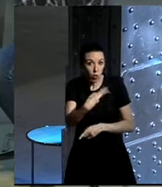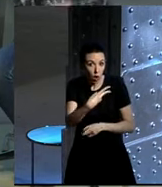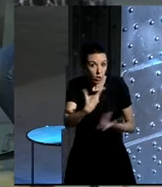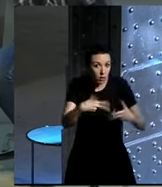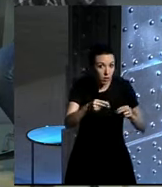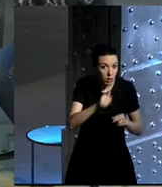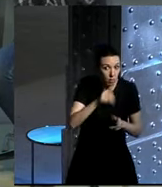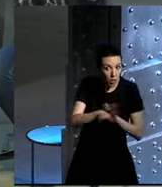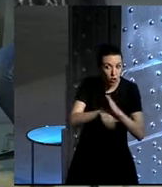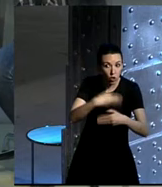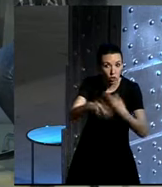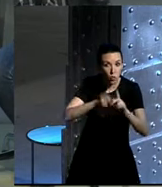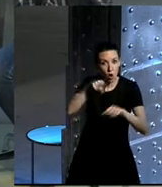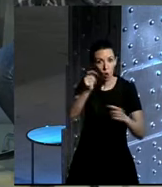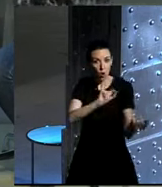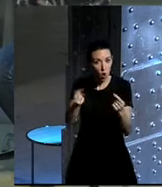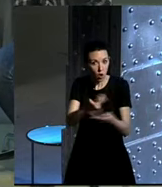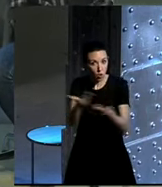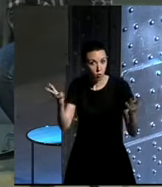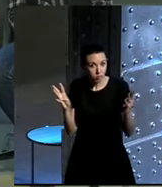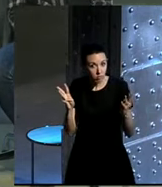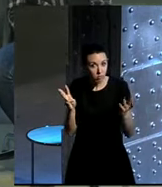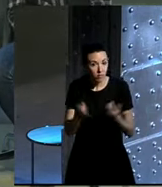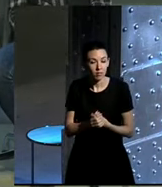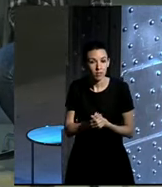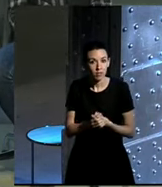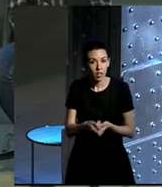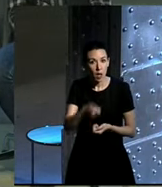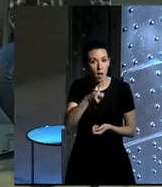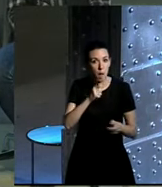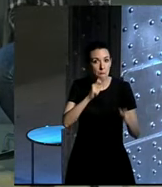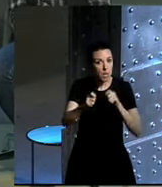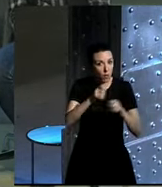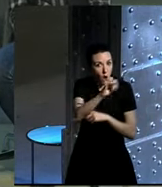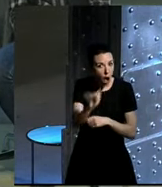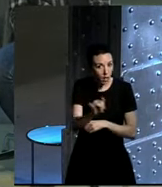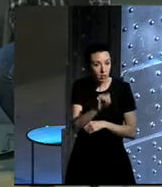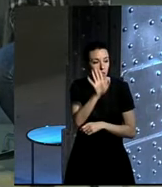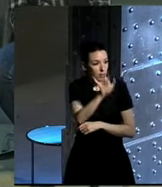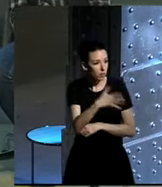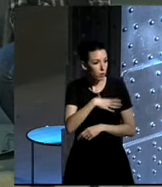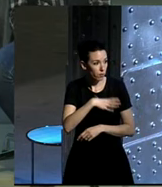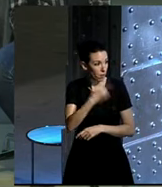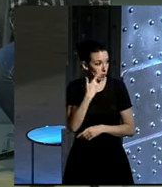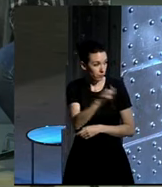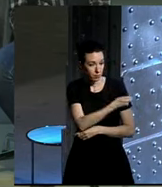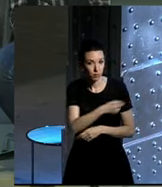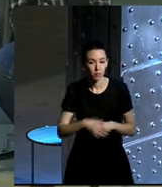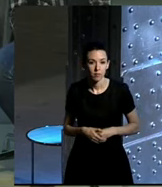sigamos y luego entremos en el coloquio con todos? ¿El micrófono lo tenemos por aquí? Sí. ¿Puedes bajarlo, por favor?